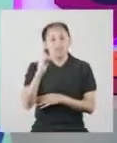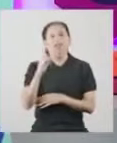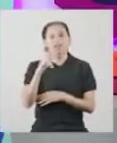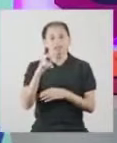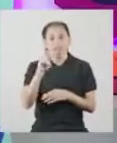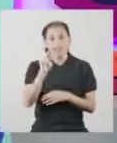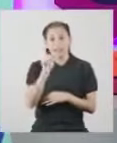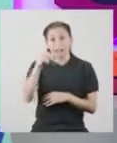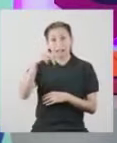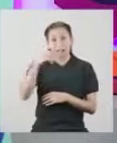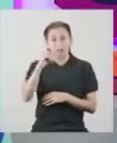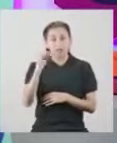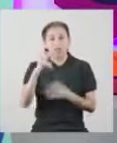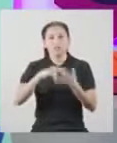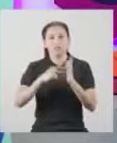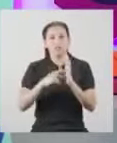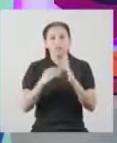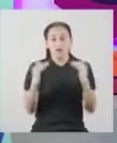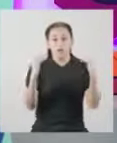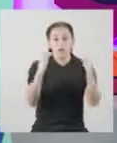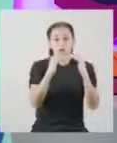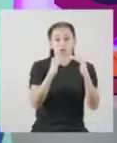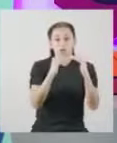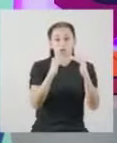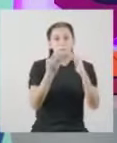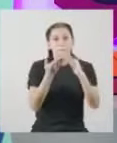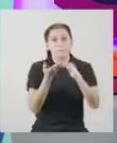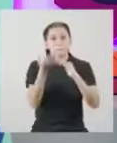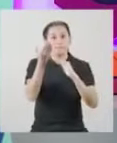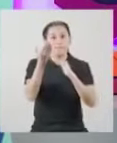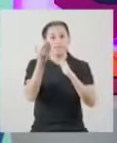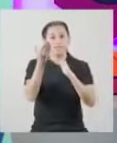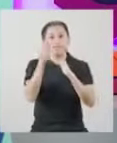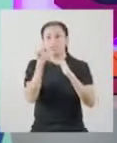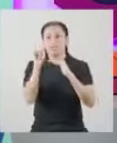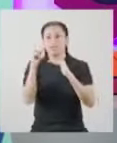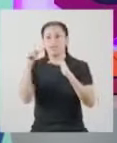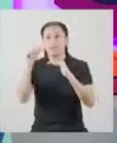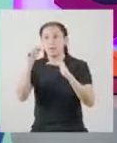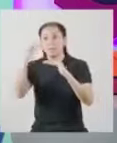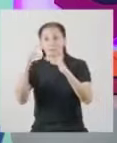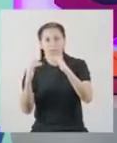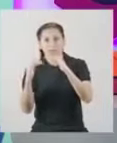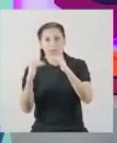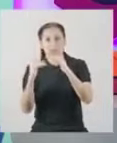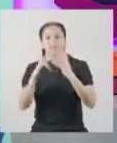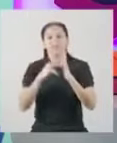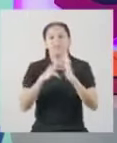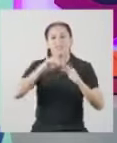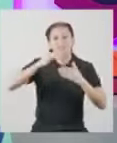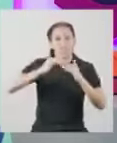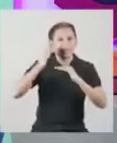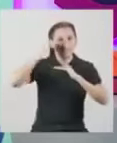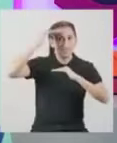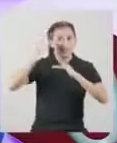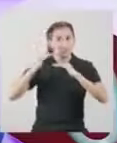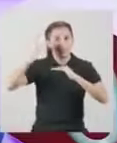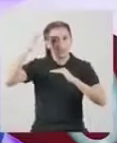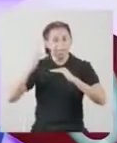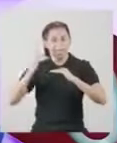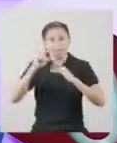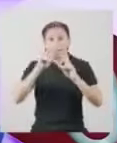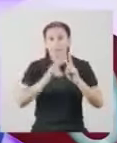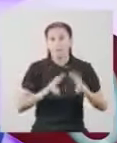El rango es igual a la diferencia del valor más alto y el valor más bajo En este caso de las tallas